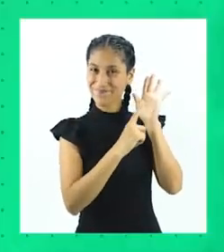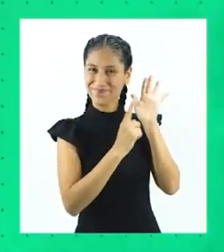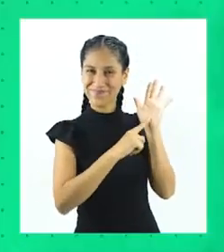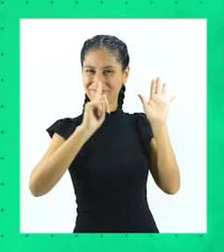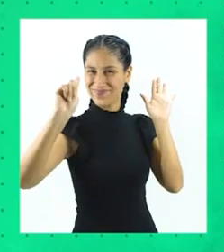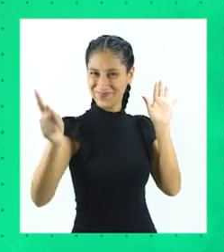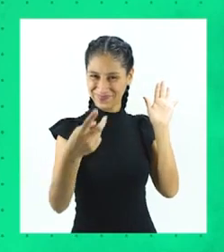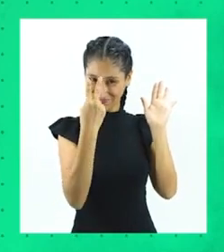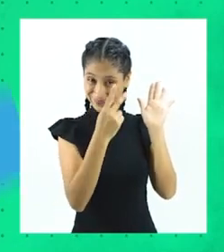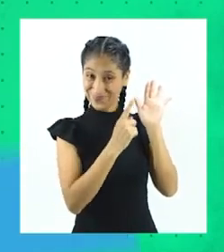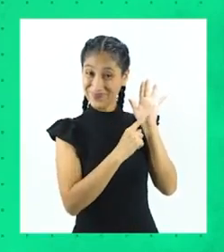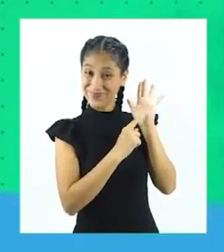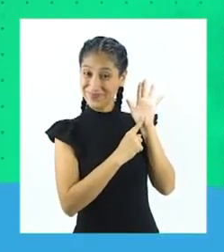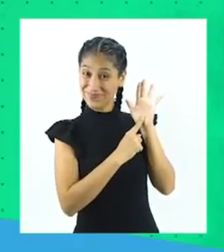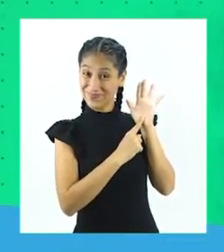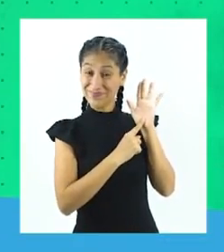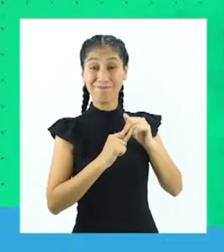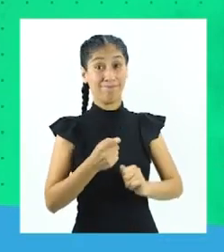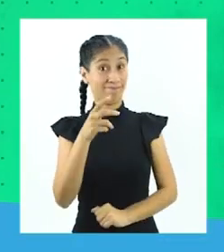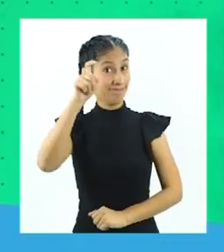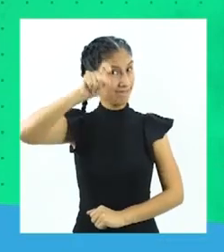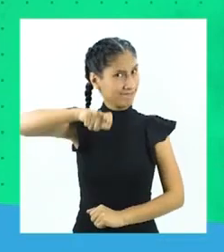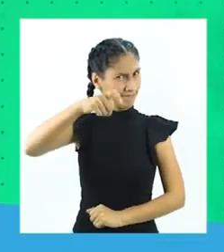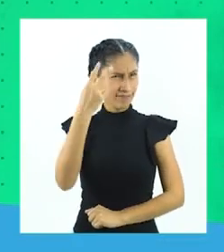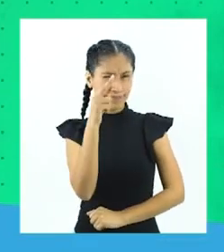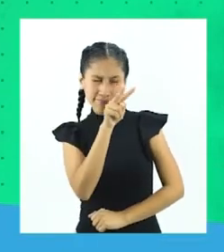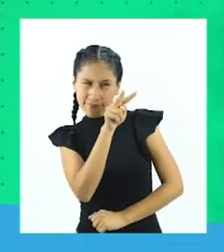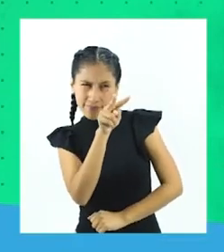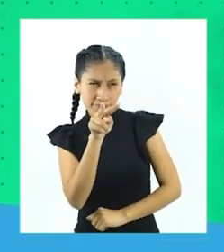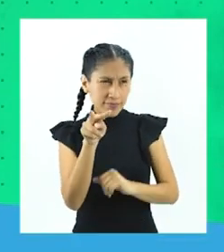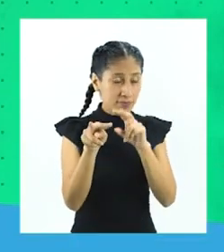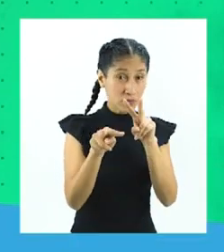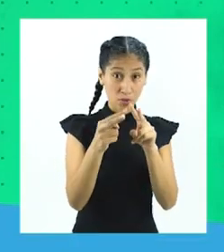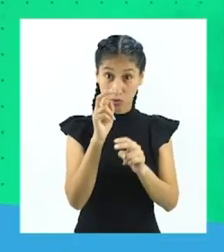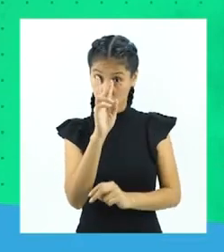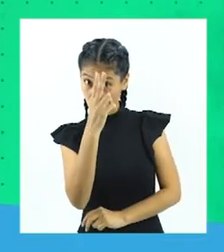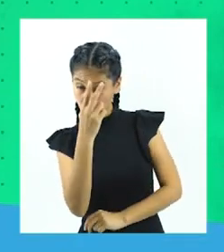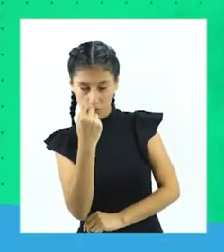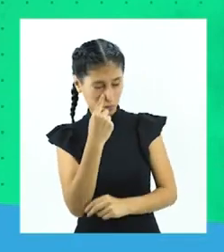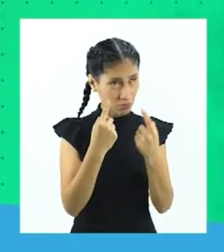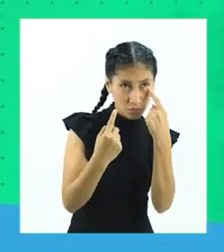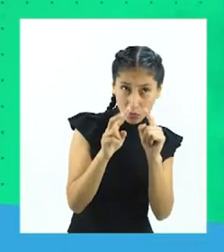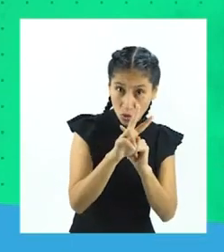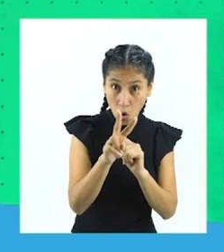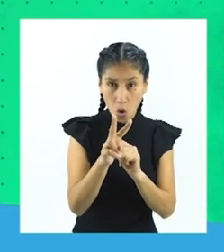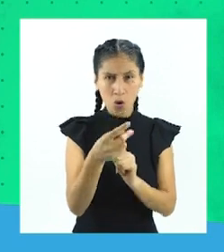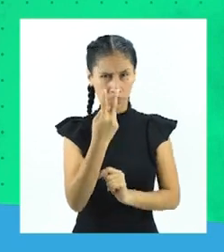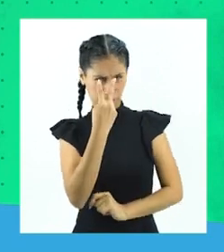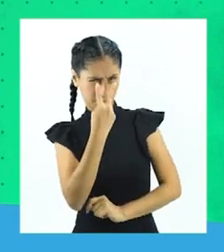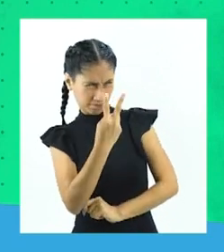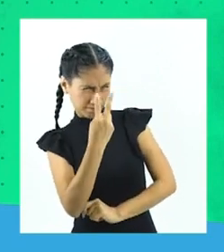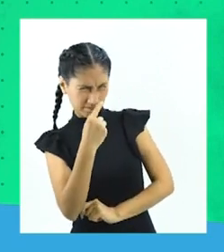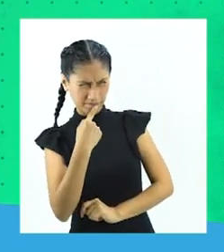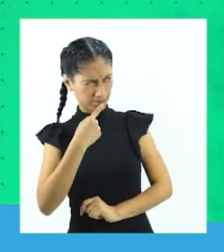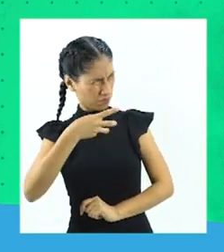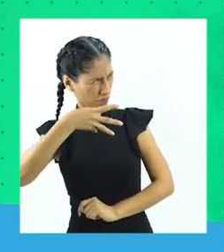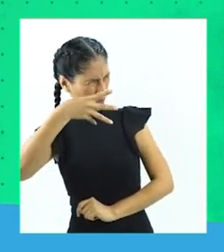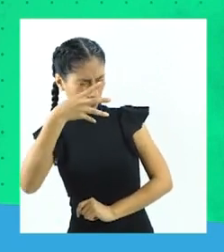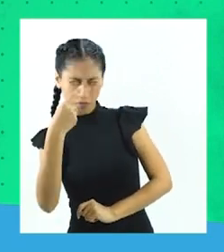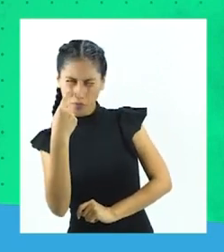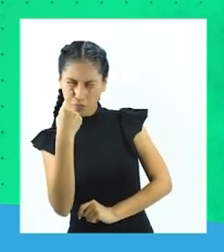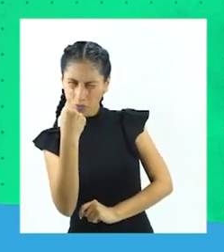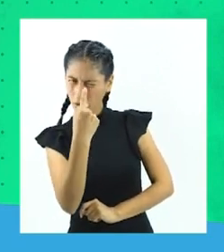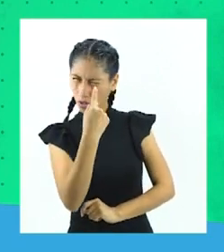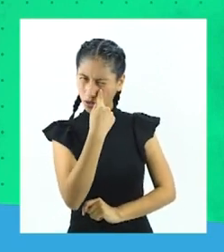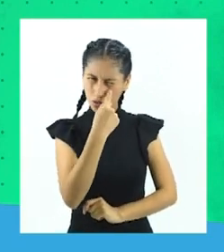El primer paso es la observación. No confundir con mirar o ver. La observación implica un estudio con